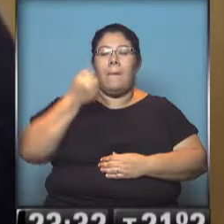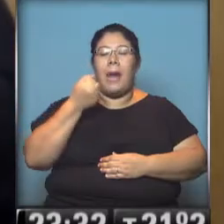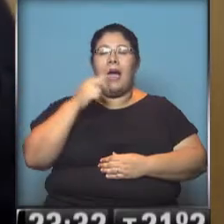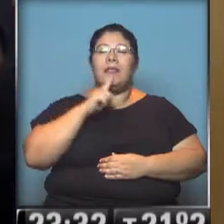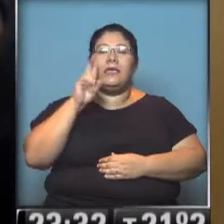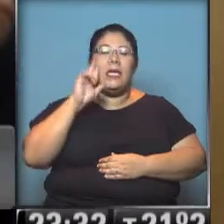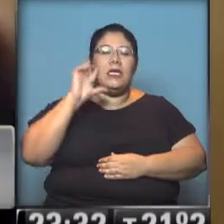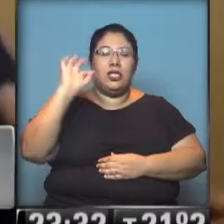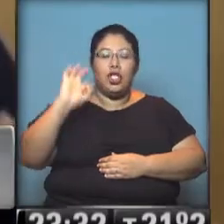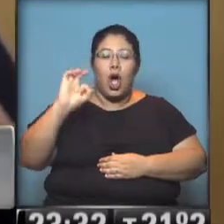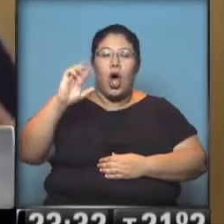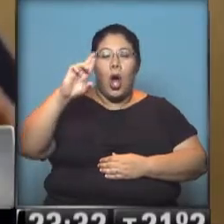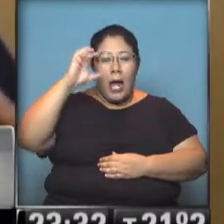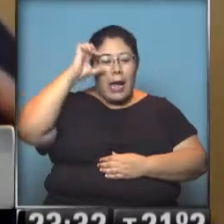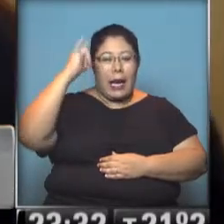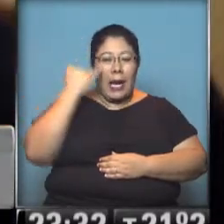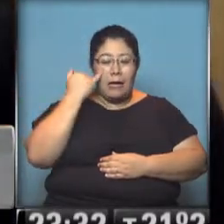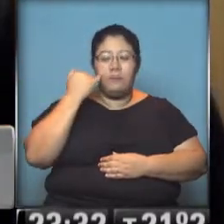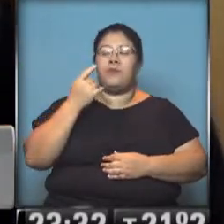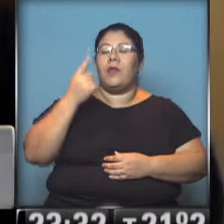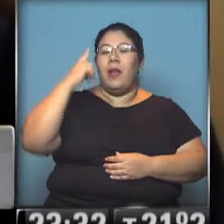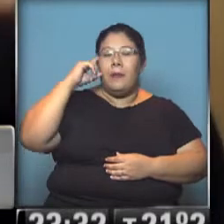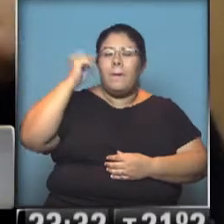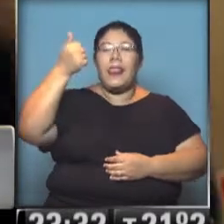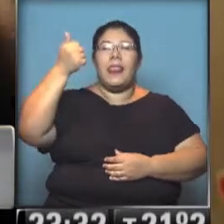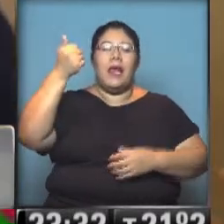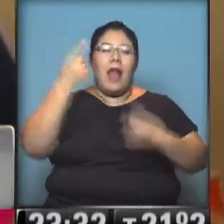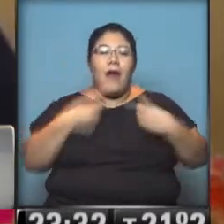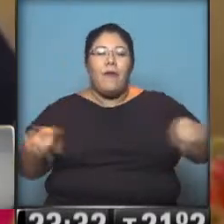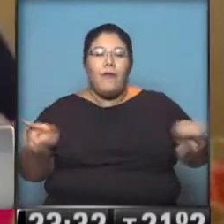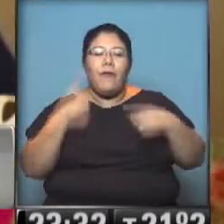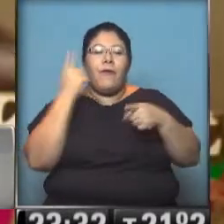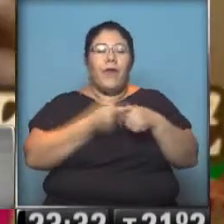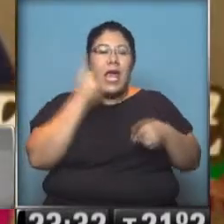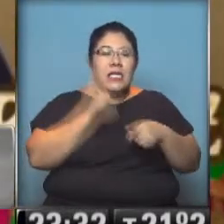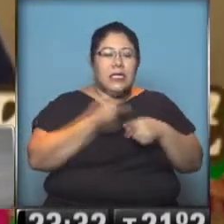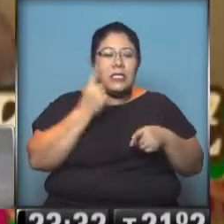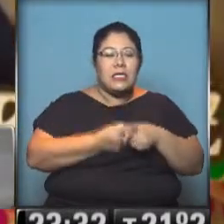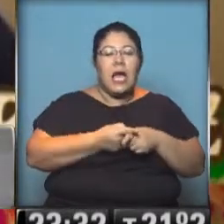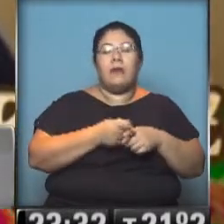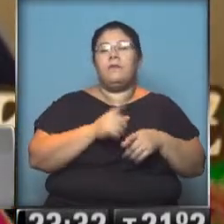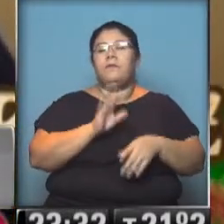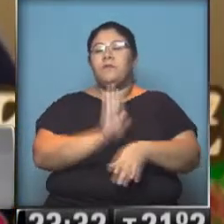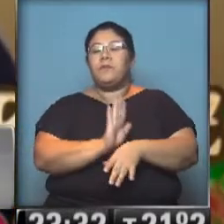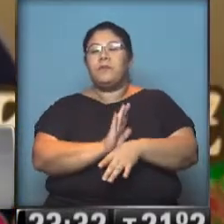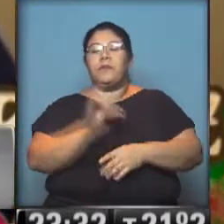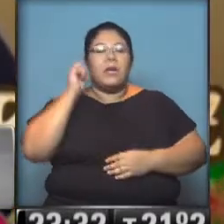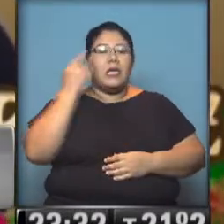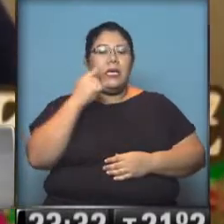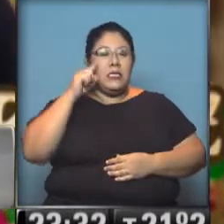La idea de la fiesta, o sea, que la presentación de Patricio Rey era una fiesta, que era de Guillermo Bellinson,